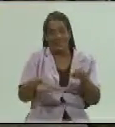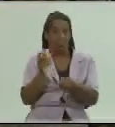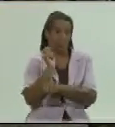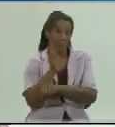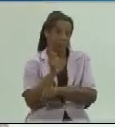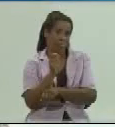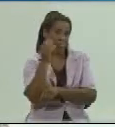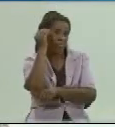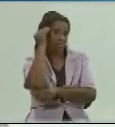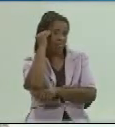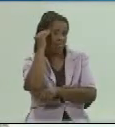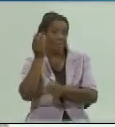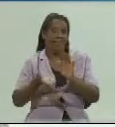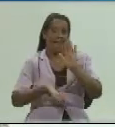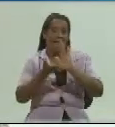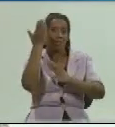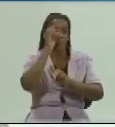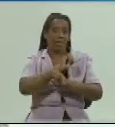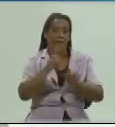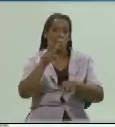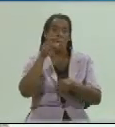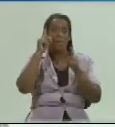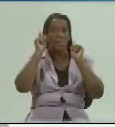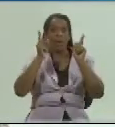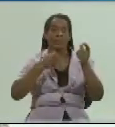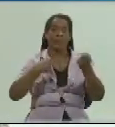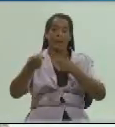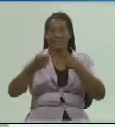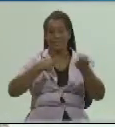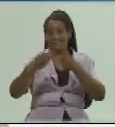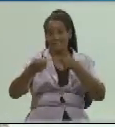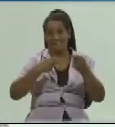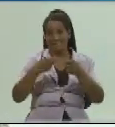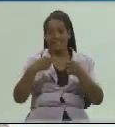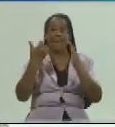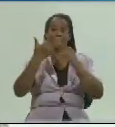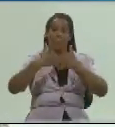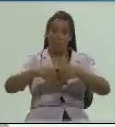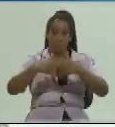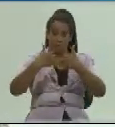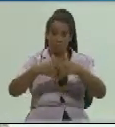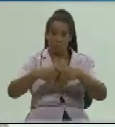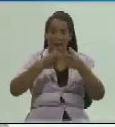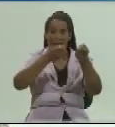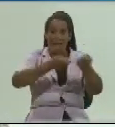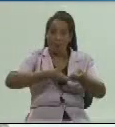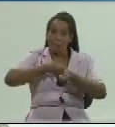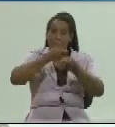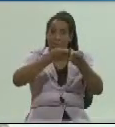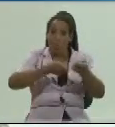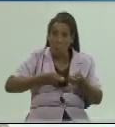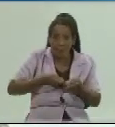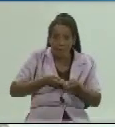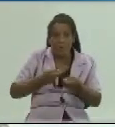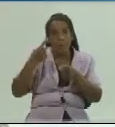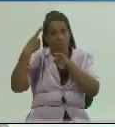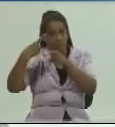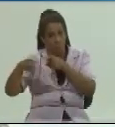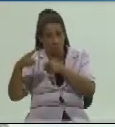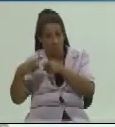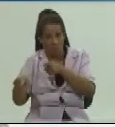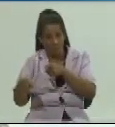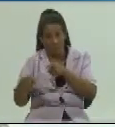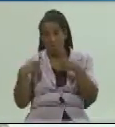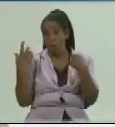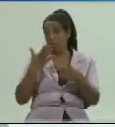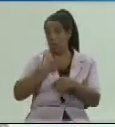alto y claro con la nueva política de comercialización de productos agropecuarios entre otros nosotros